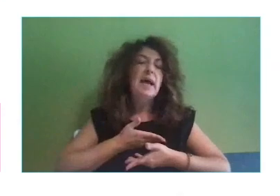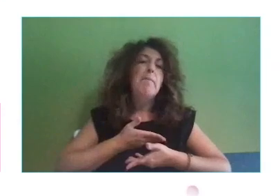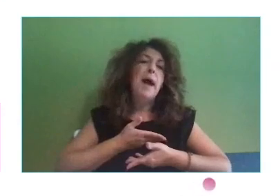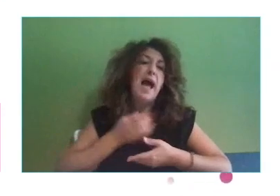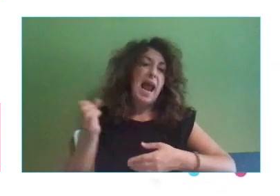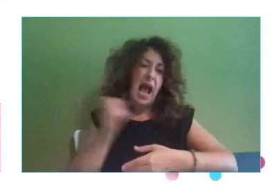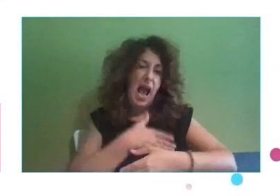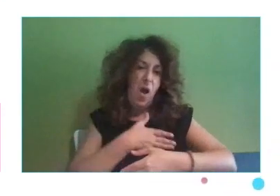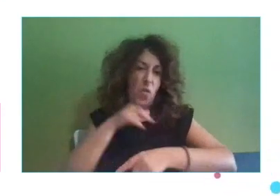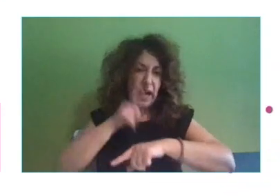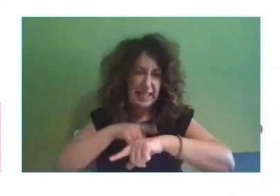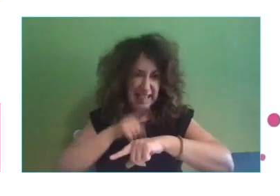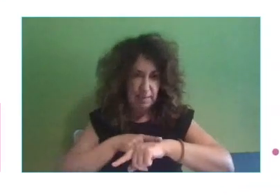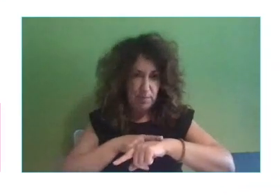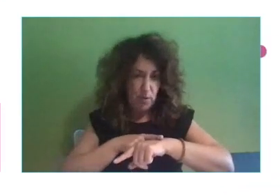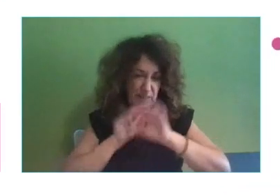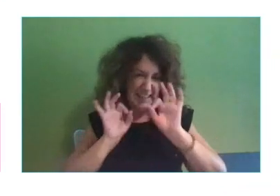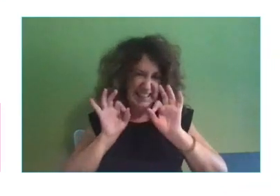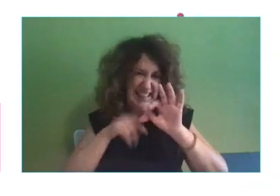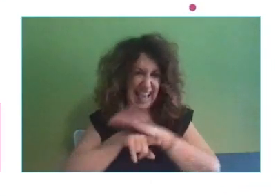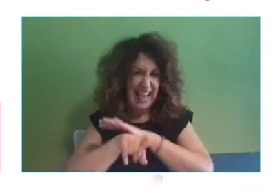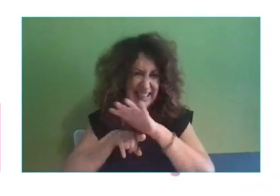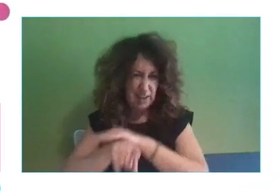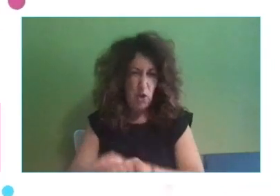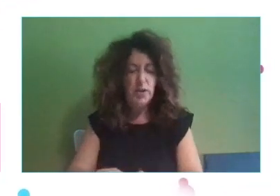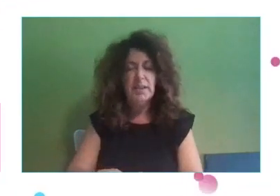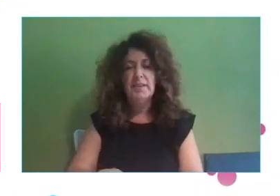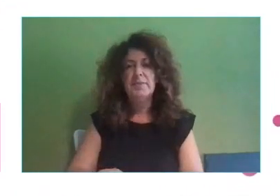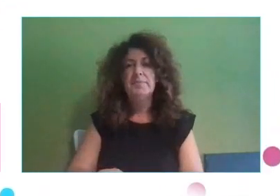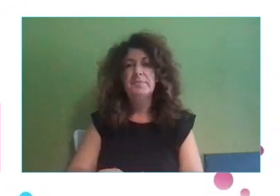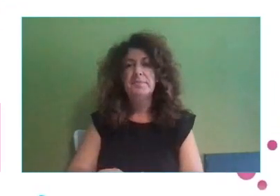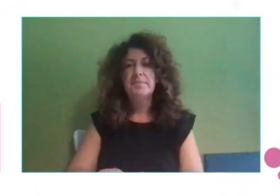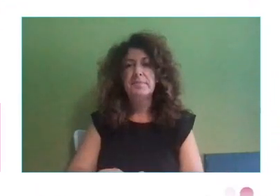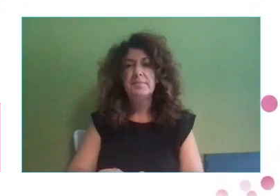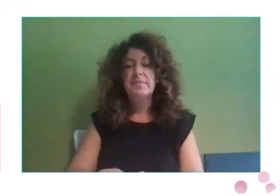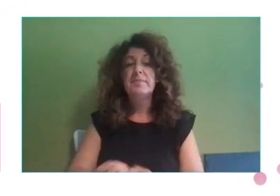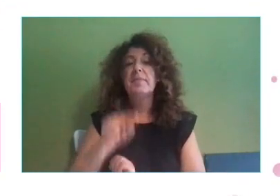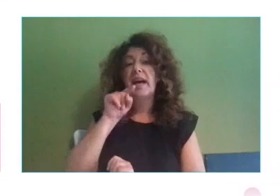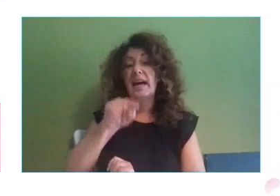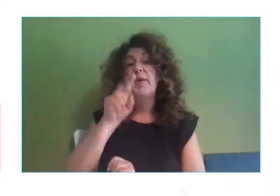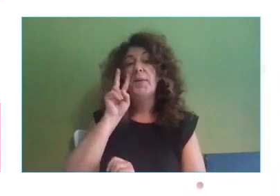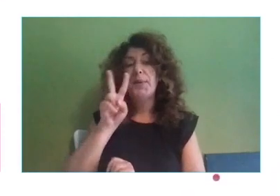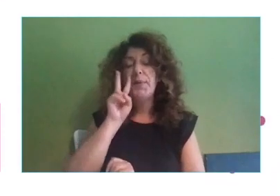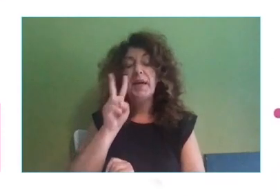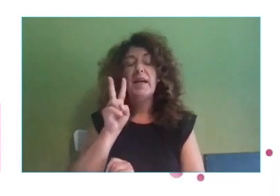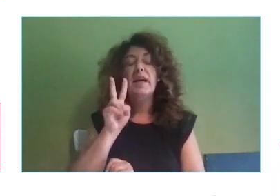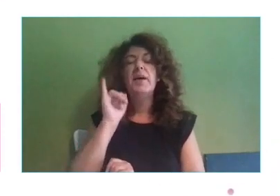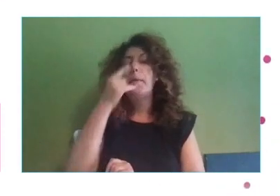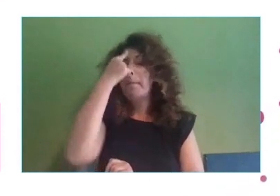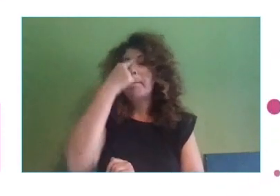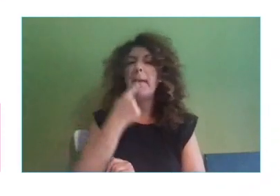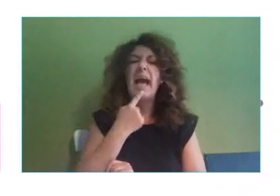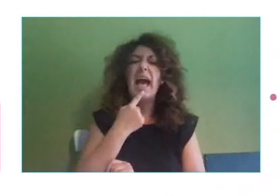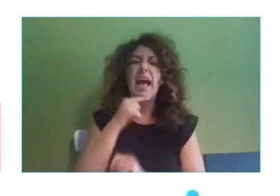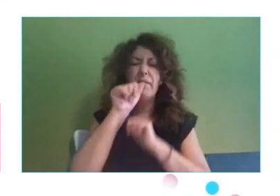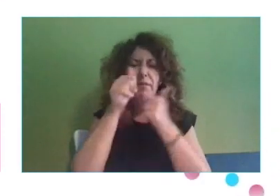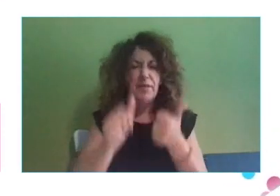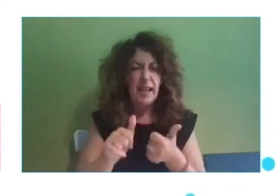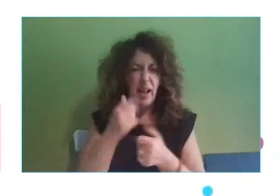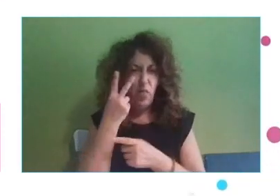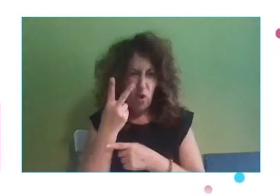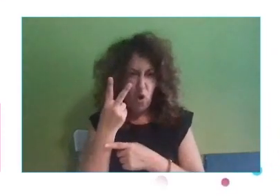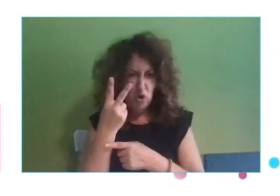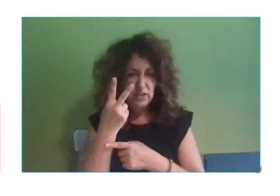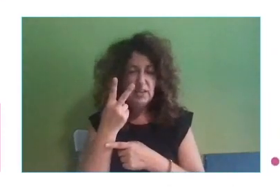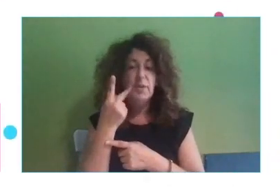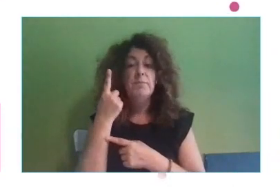gestión. Aquí ya sí que vemos que puede haber un poco dos perfiles, una parte externa que a lo mejor te puede ayudar